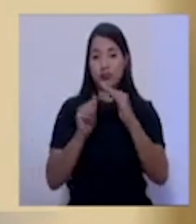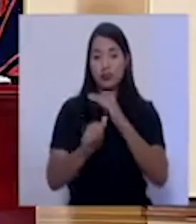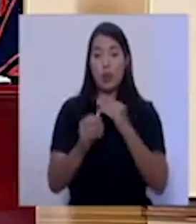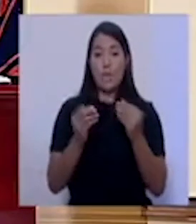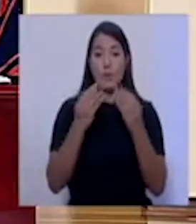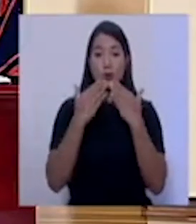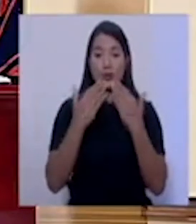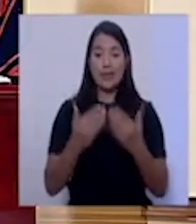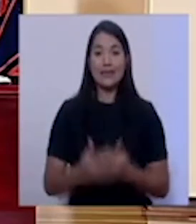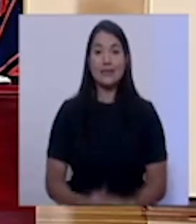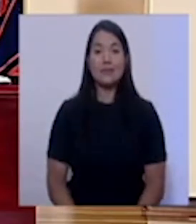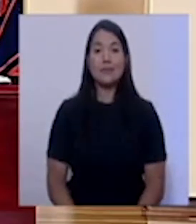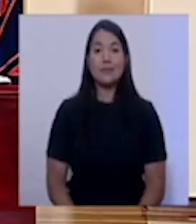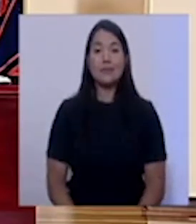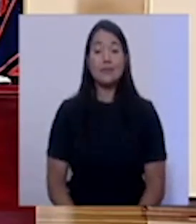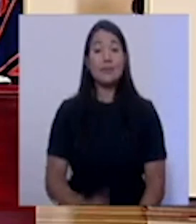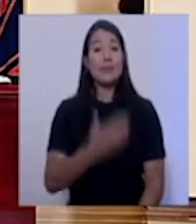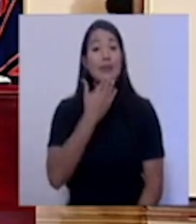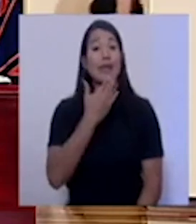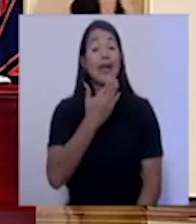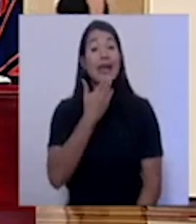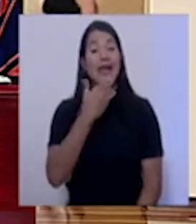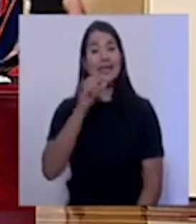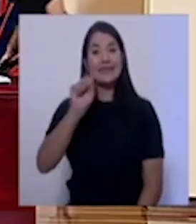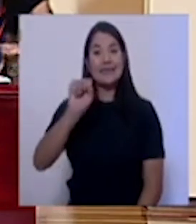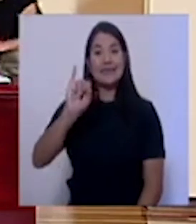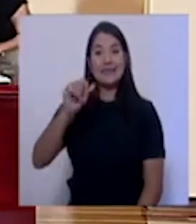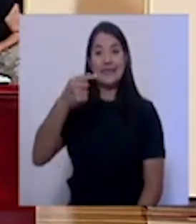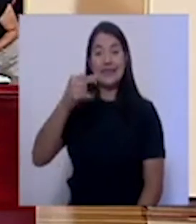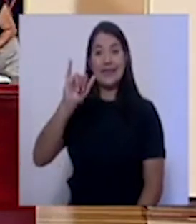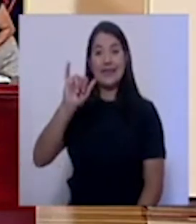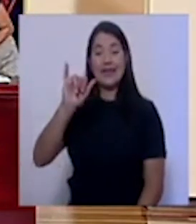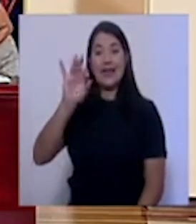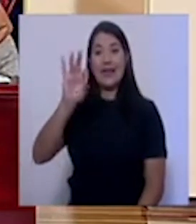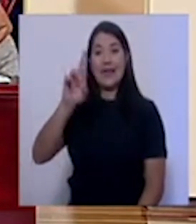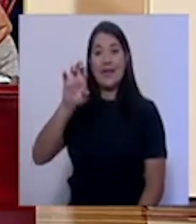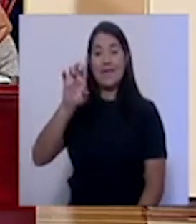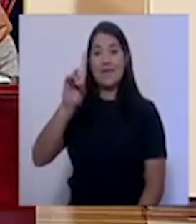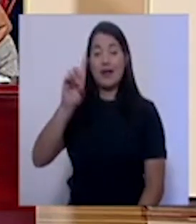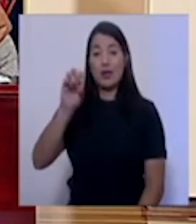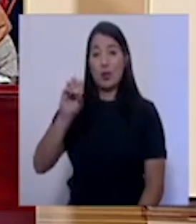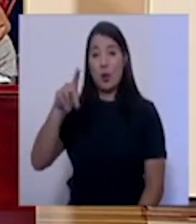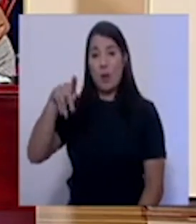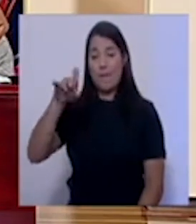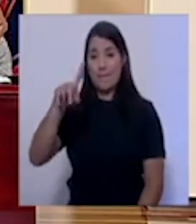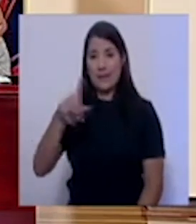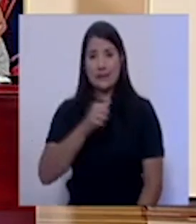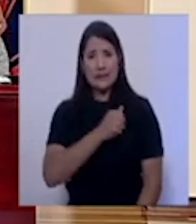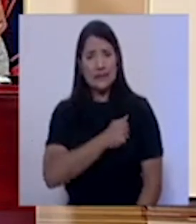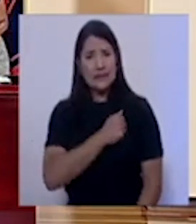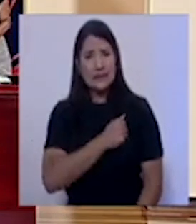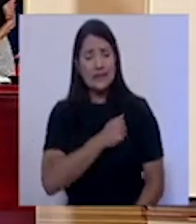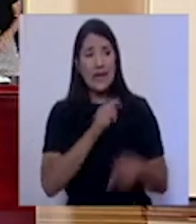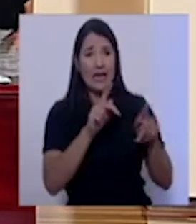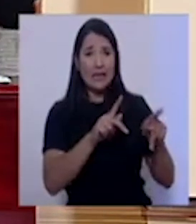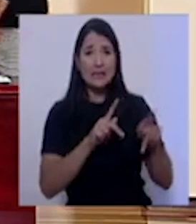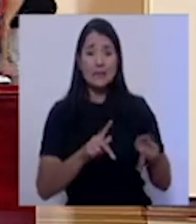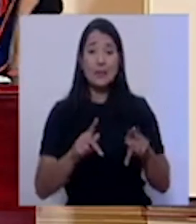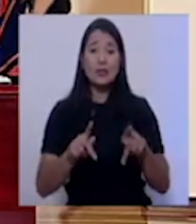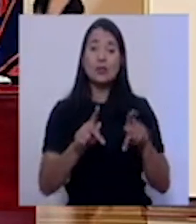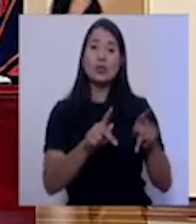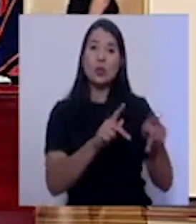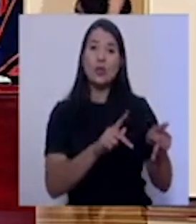Muchas gracias a don Sigifredo Pérez. Le pedimos disculpas a la población y a los colegas de los medios de